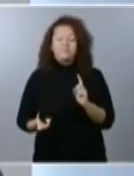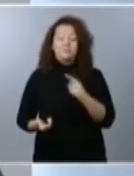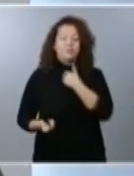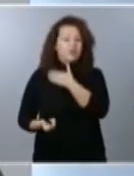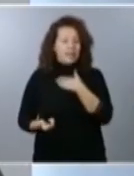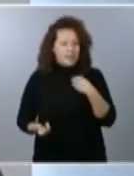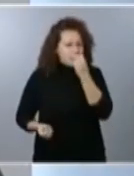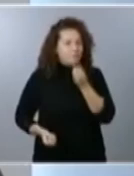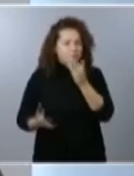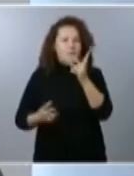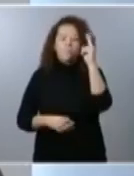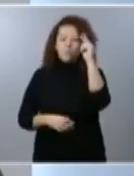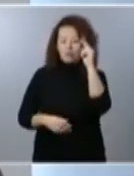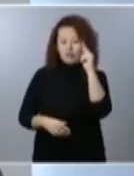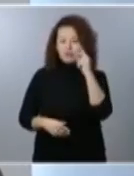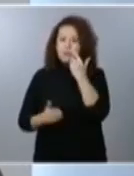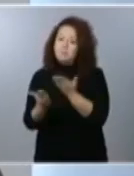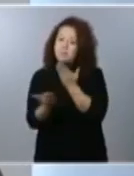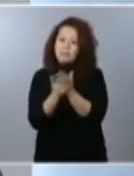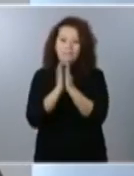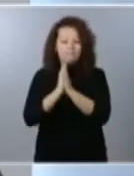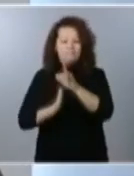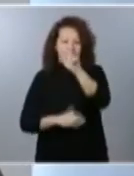pedir sensatez y prudencia a todos en estas fechas.